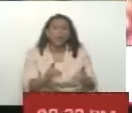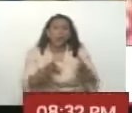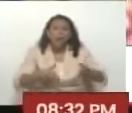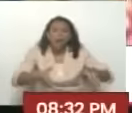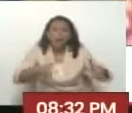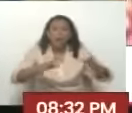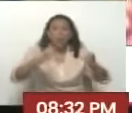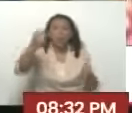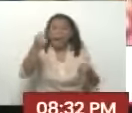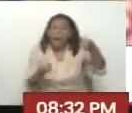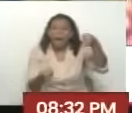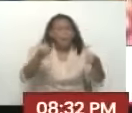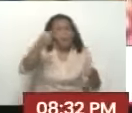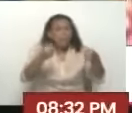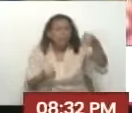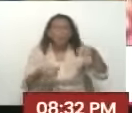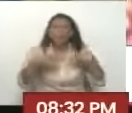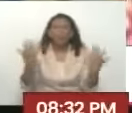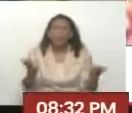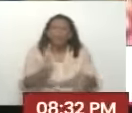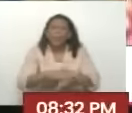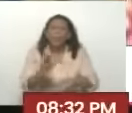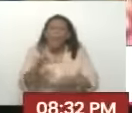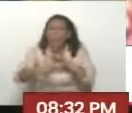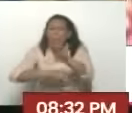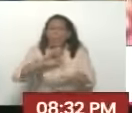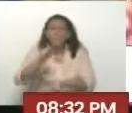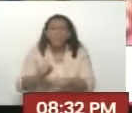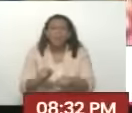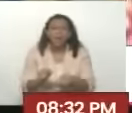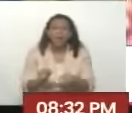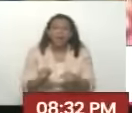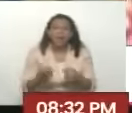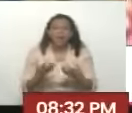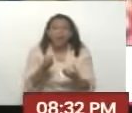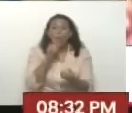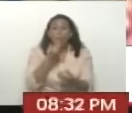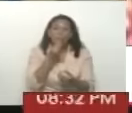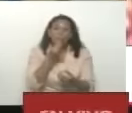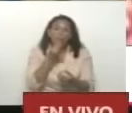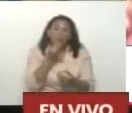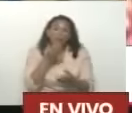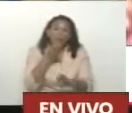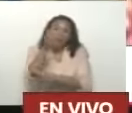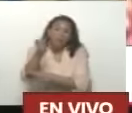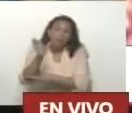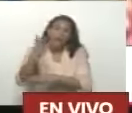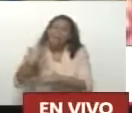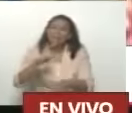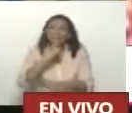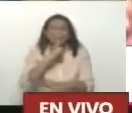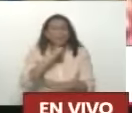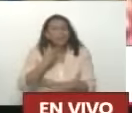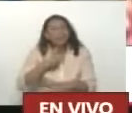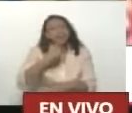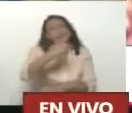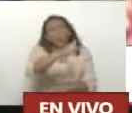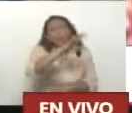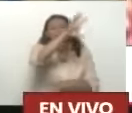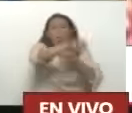De un camión ¿Por qué la adquisición De un camión? Pues nosotros tenemos Unos comedores Casas de alimentación Y a veces se nos hace Muy costoso